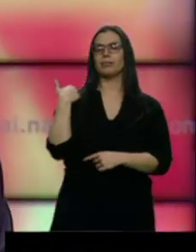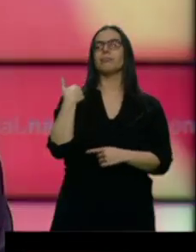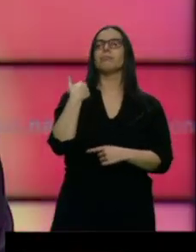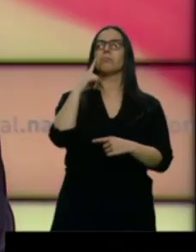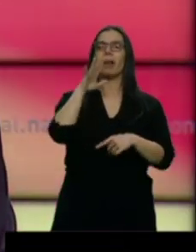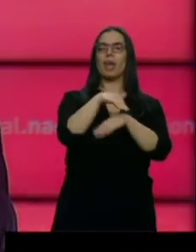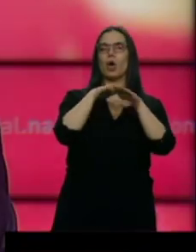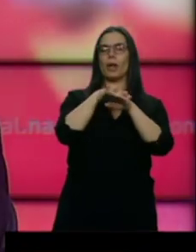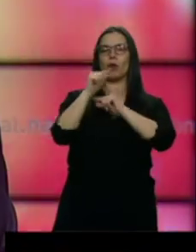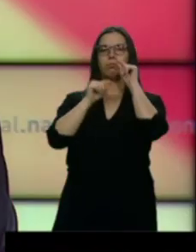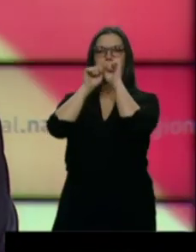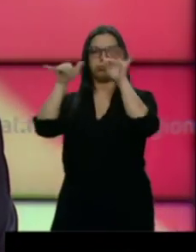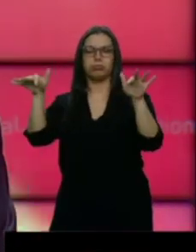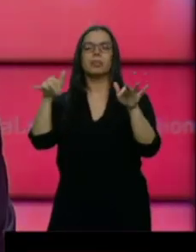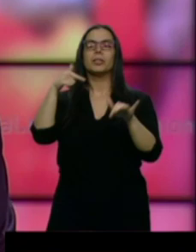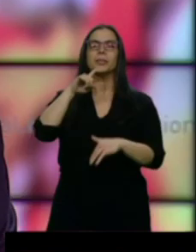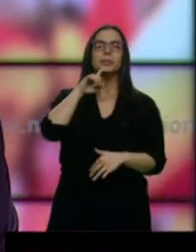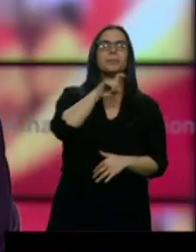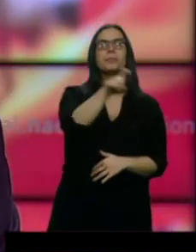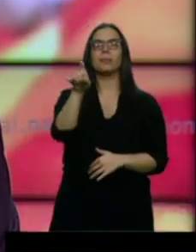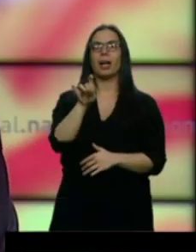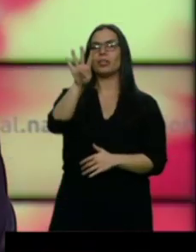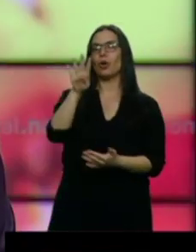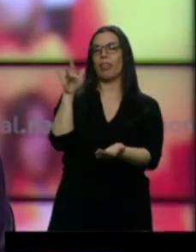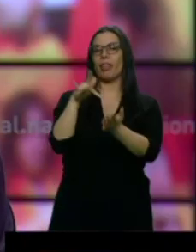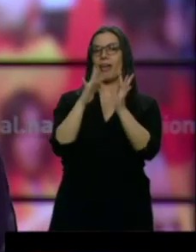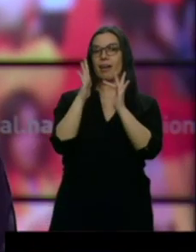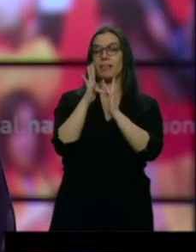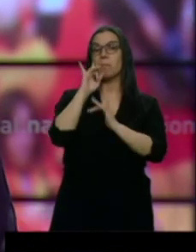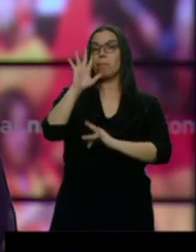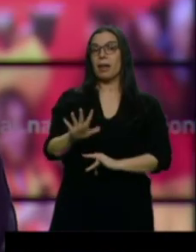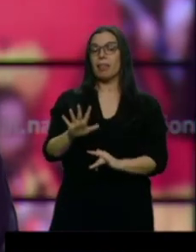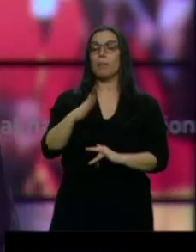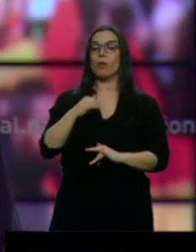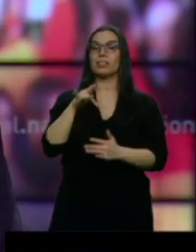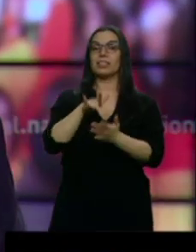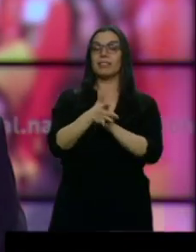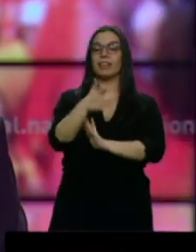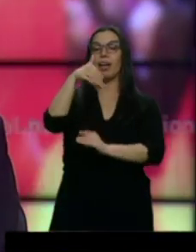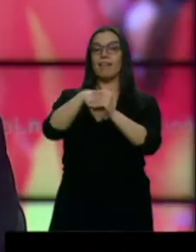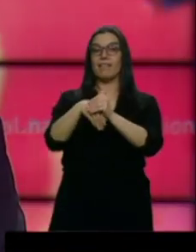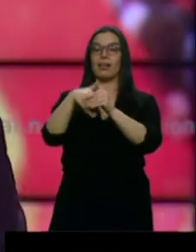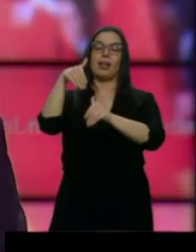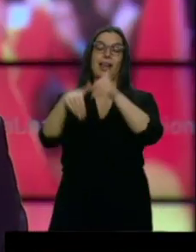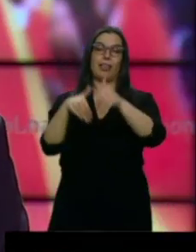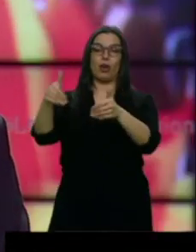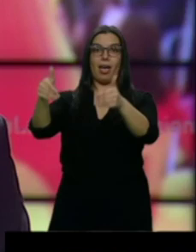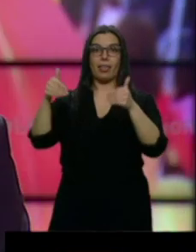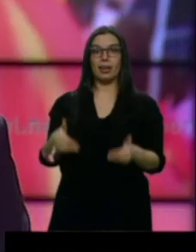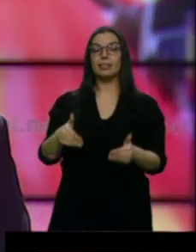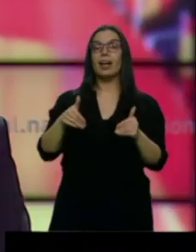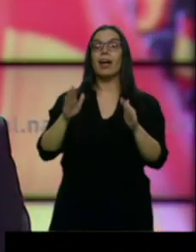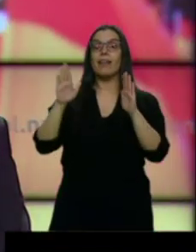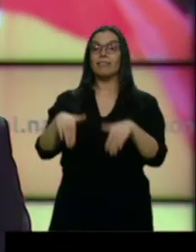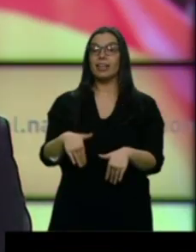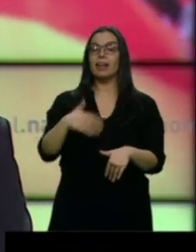abril como posible fecha. Sería un adelanto electoral que podrían frenar los independentistas catalanes si finalmente aprueban los presupuestos de Pedro